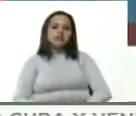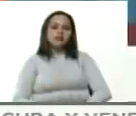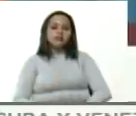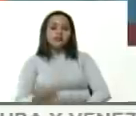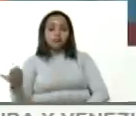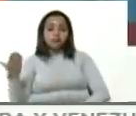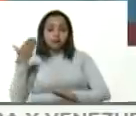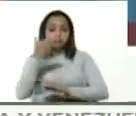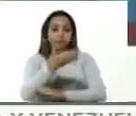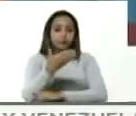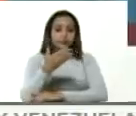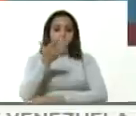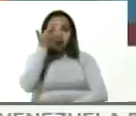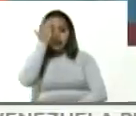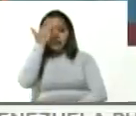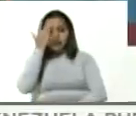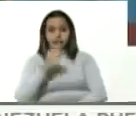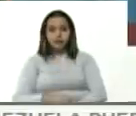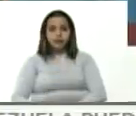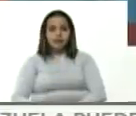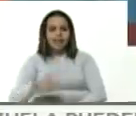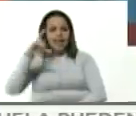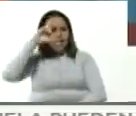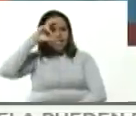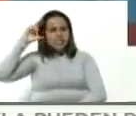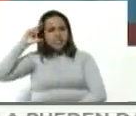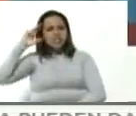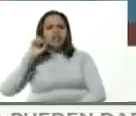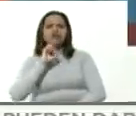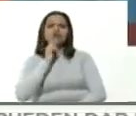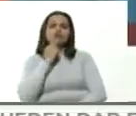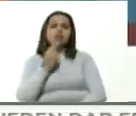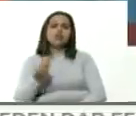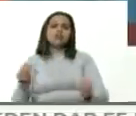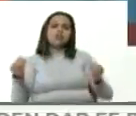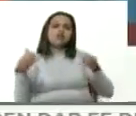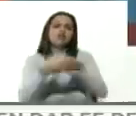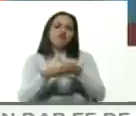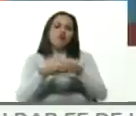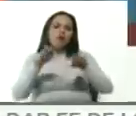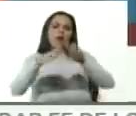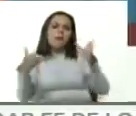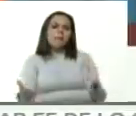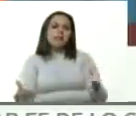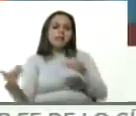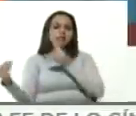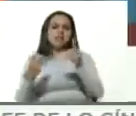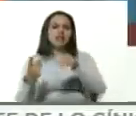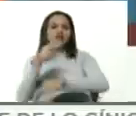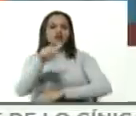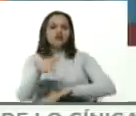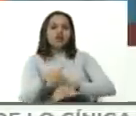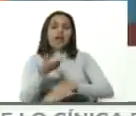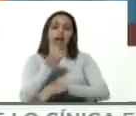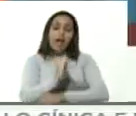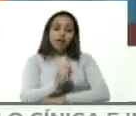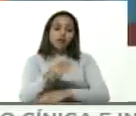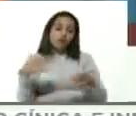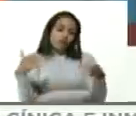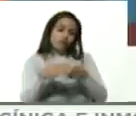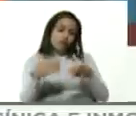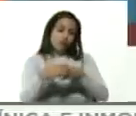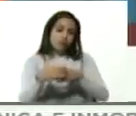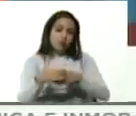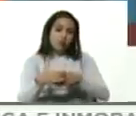febrero el canciller Serguéi Lavrov se reunió con la mesa de diálogo nacional donde está parte importante